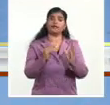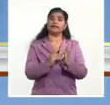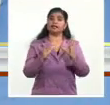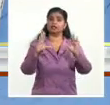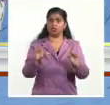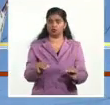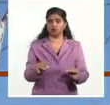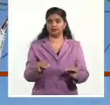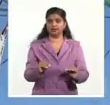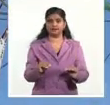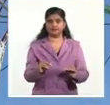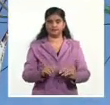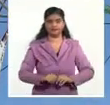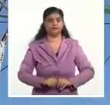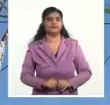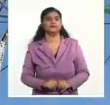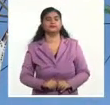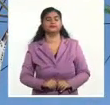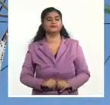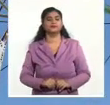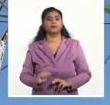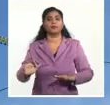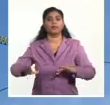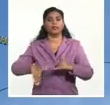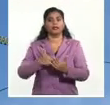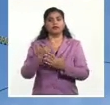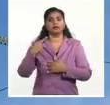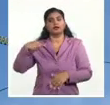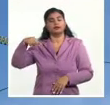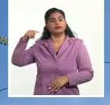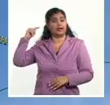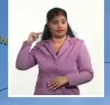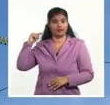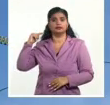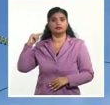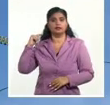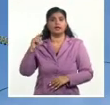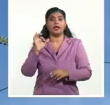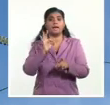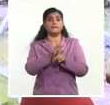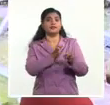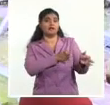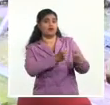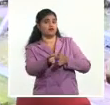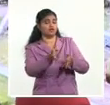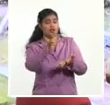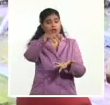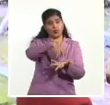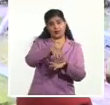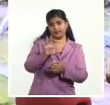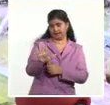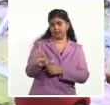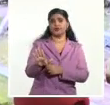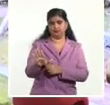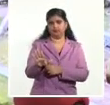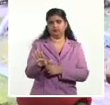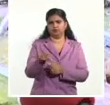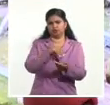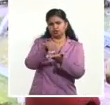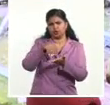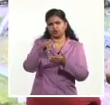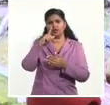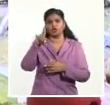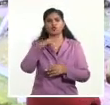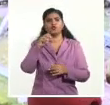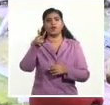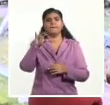máxima demanda. Decirle que en el día de ayer se nos incorporó la unidad 5 de la termoeléctrica de Nuevita a las 12